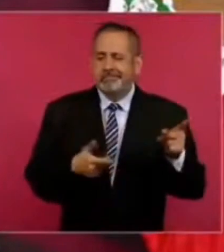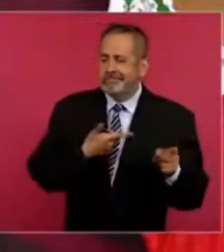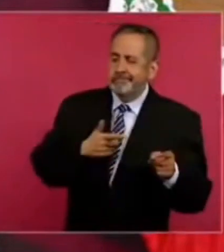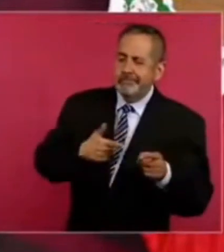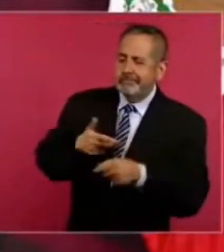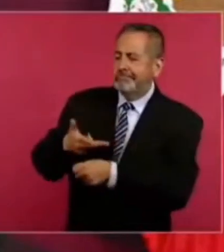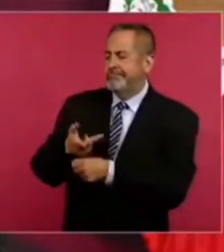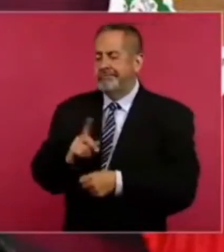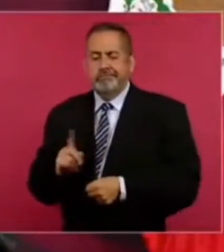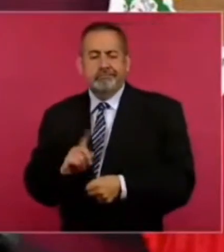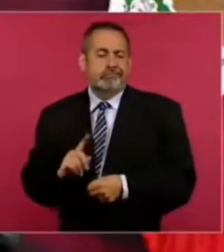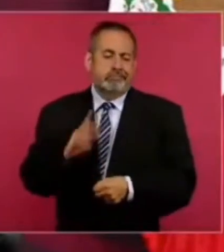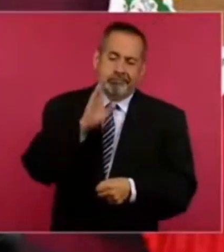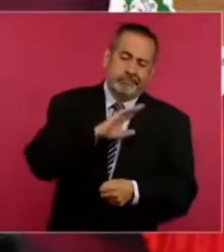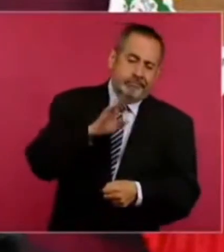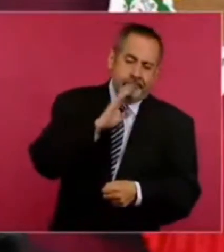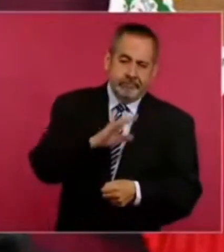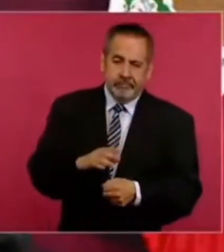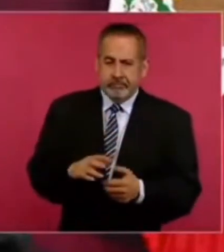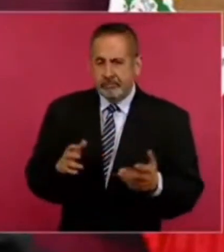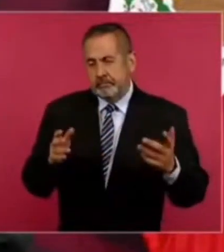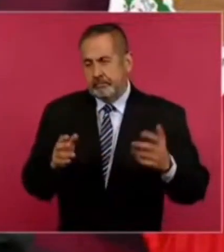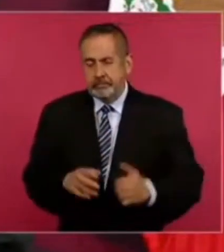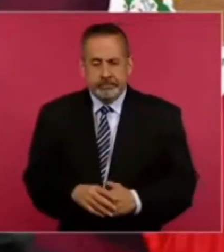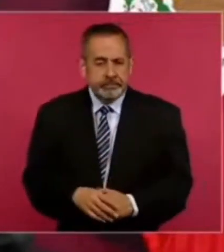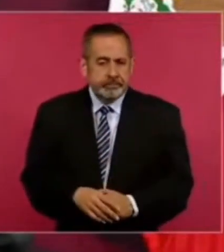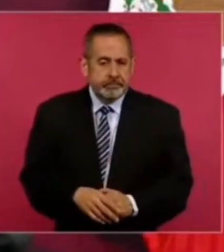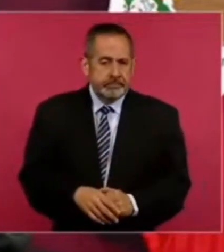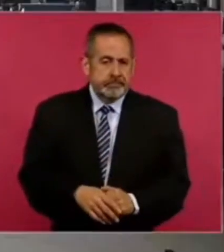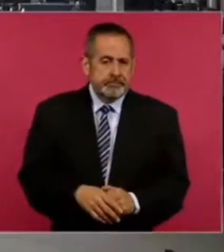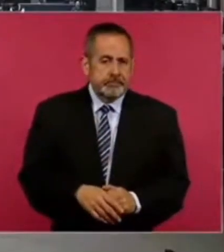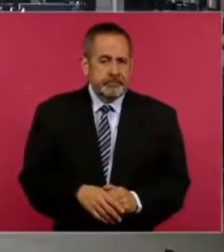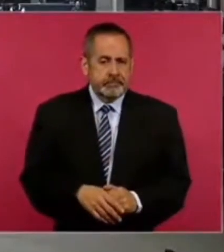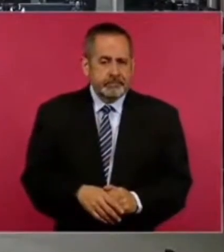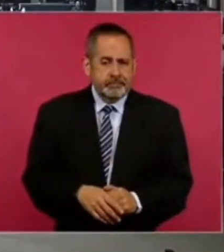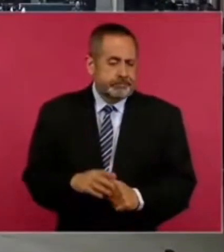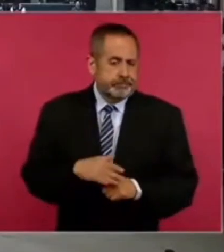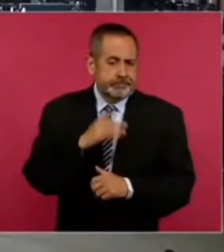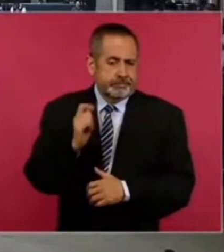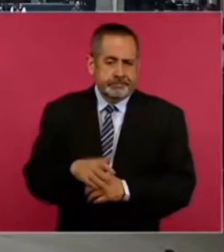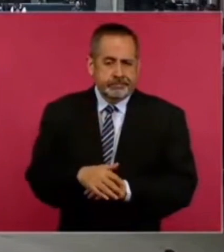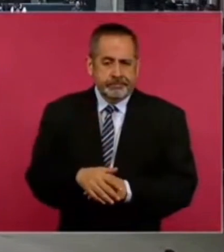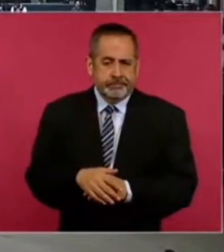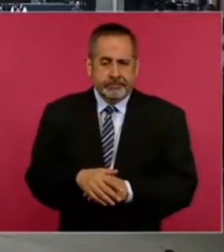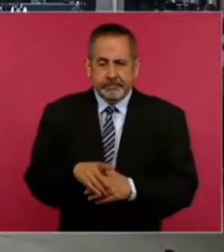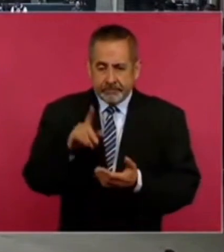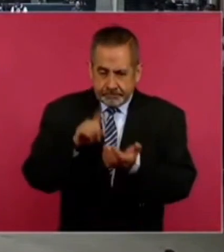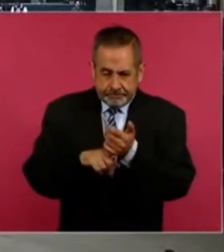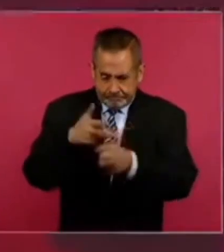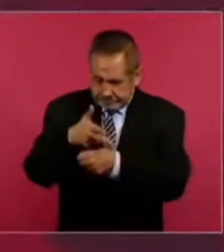porque es información.